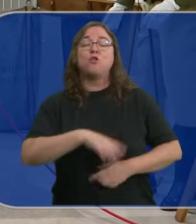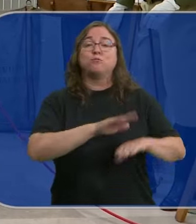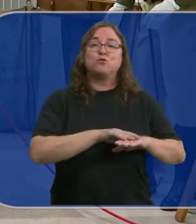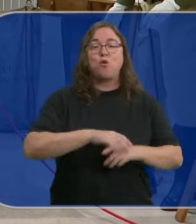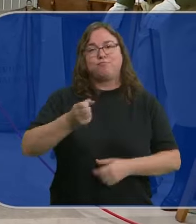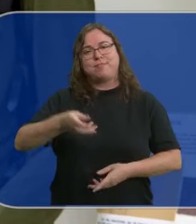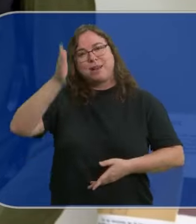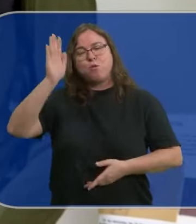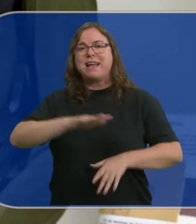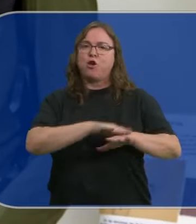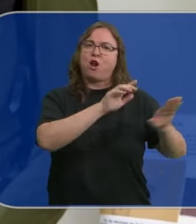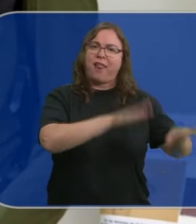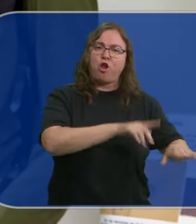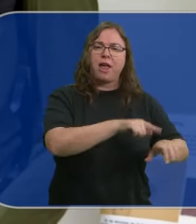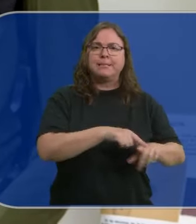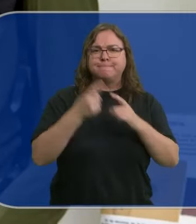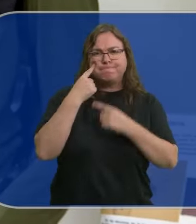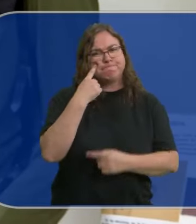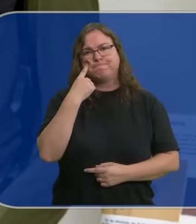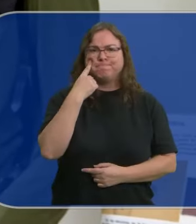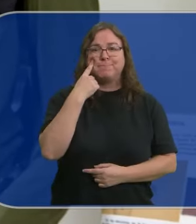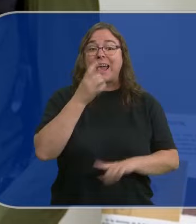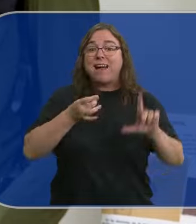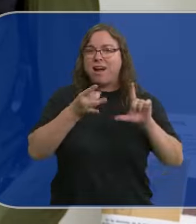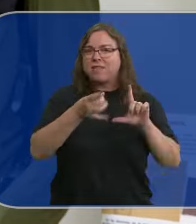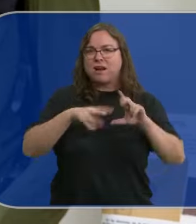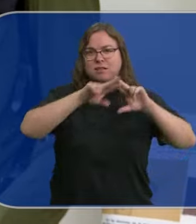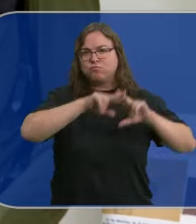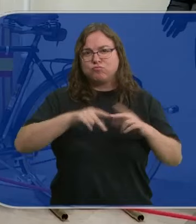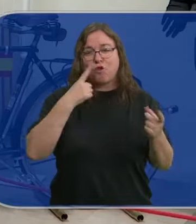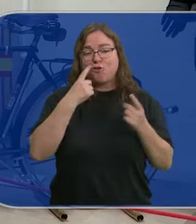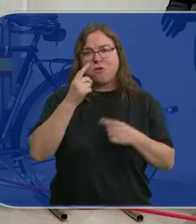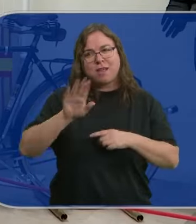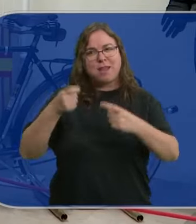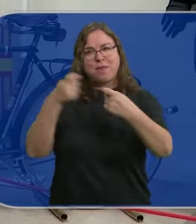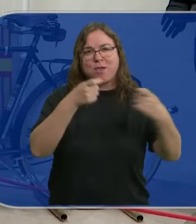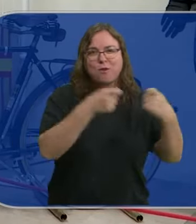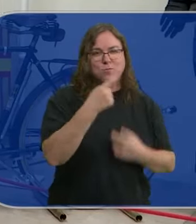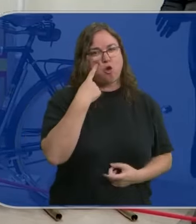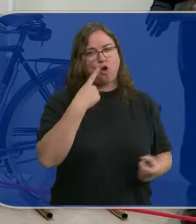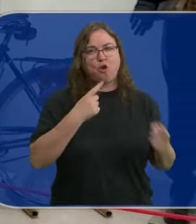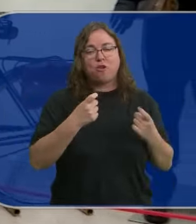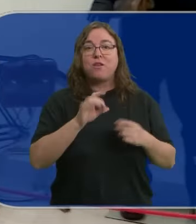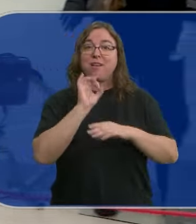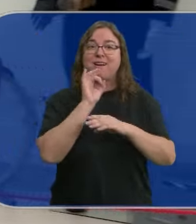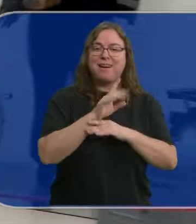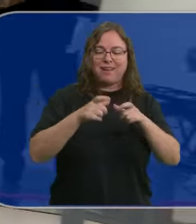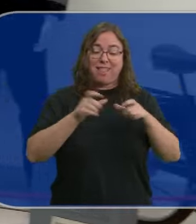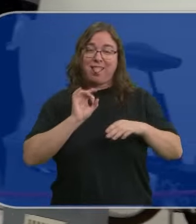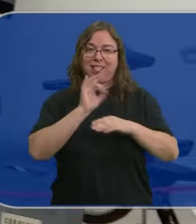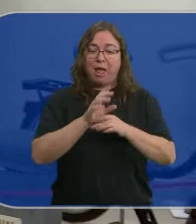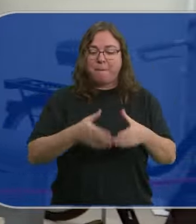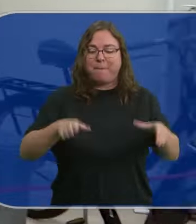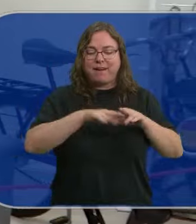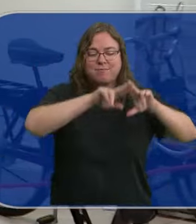como el Republicano fueron sometidos a una intensa vigilancia postal. Se trataba de espiar al enemigo, mediante el control de cartas, tarjetas